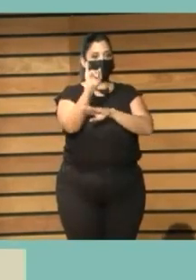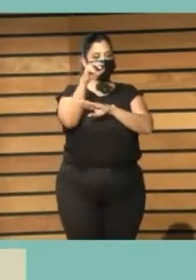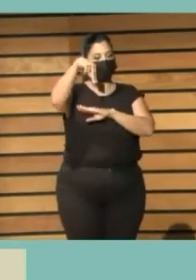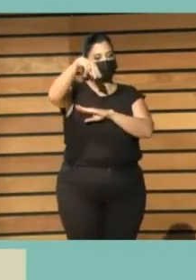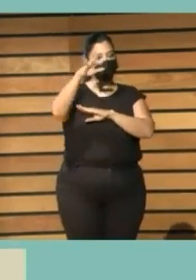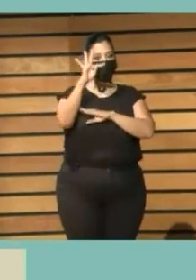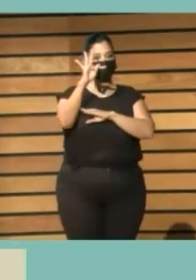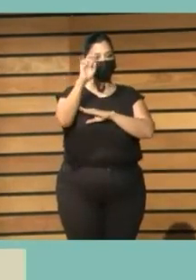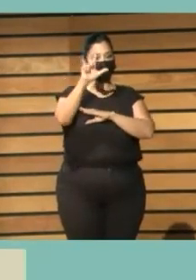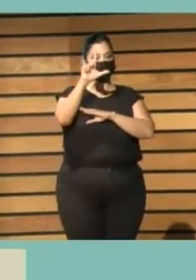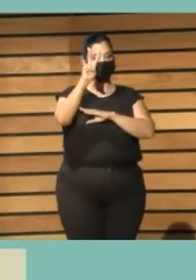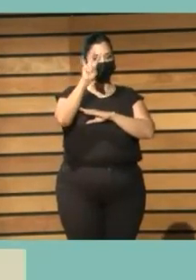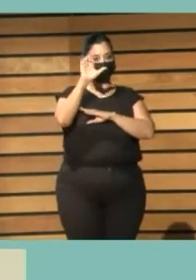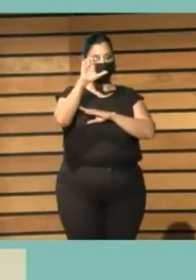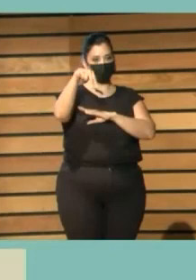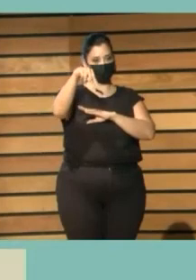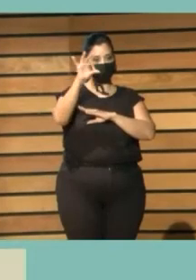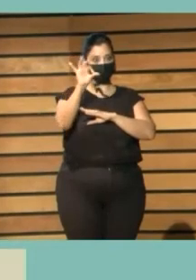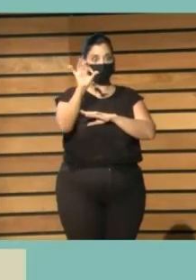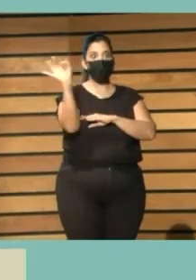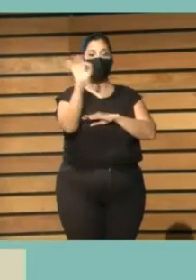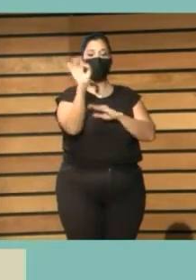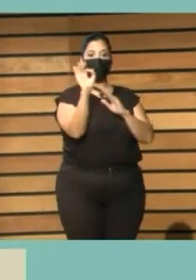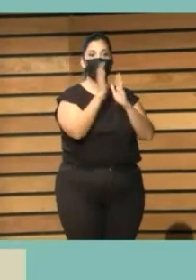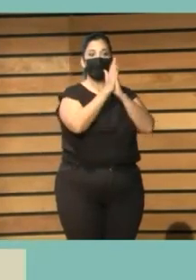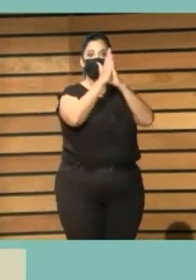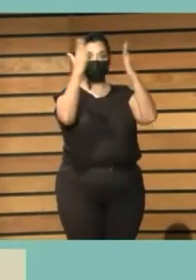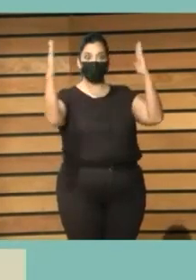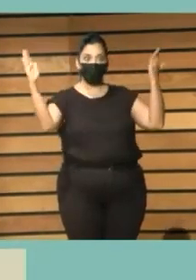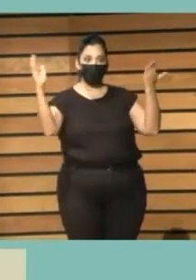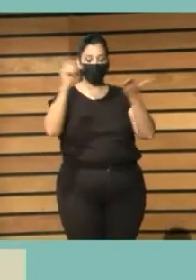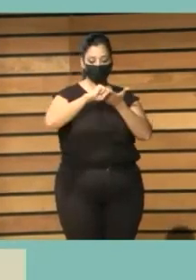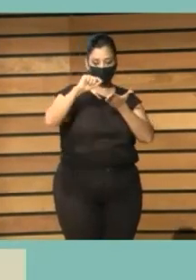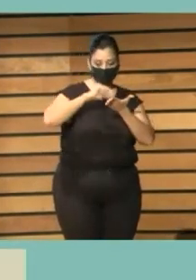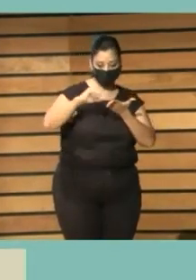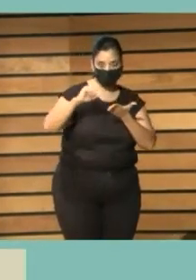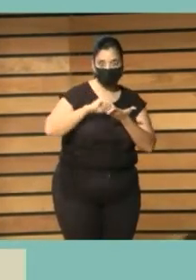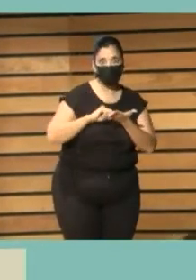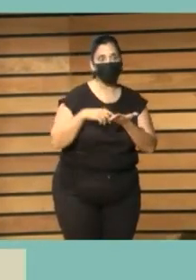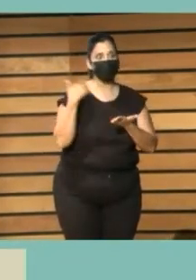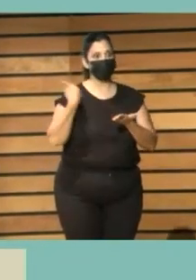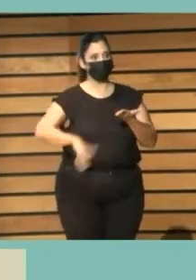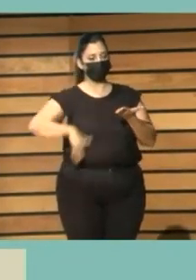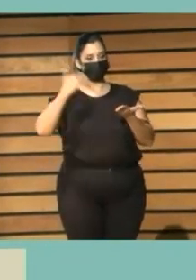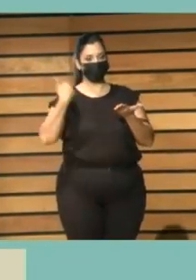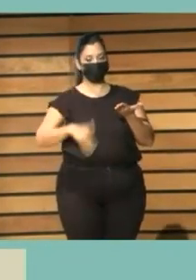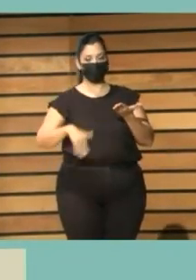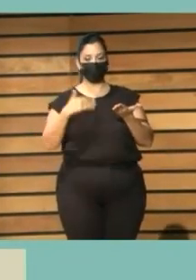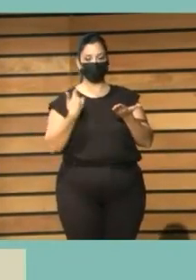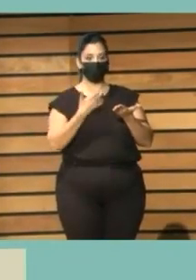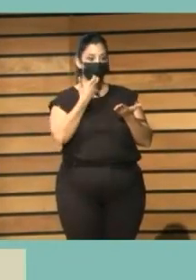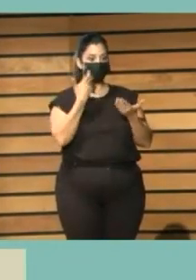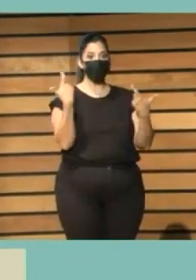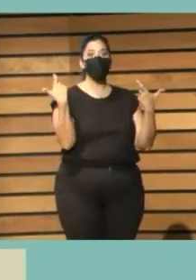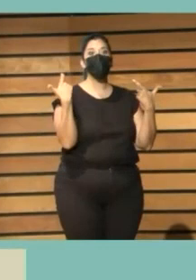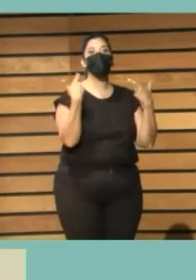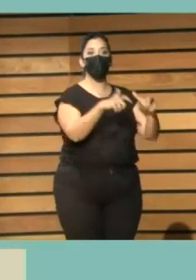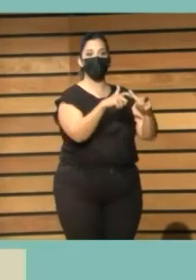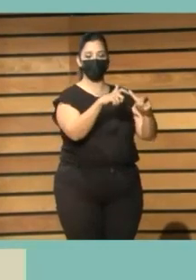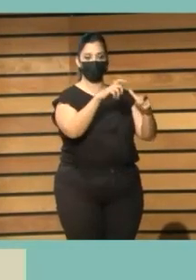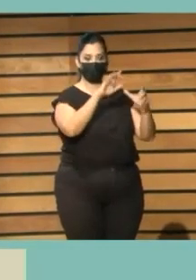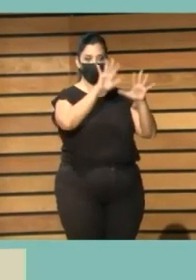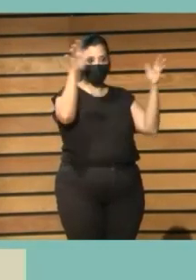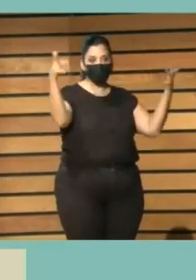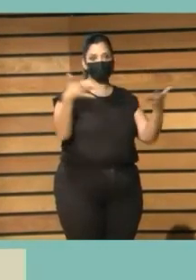que trabajan en editoriales, etc. Por tanto, ahí tenemos esta primera comunidad virtual